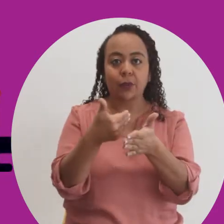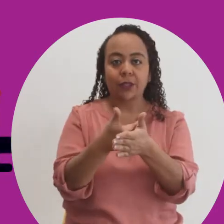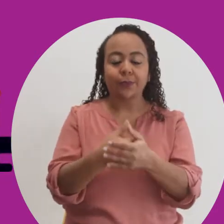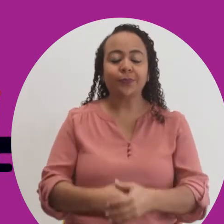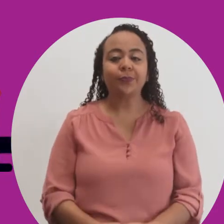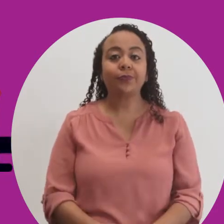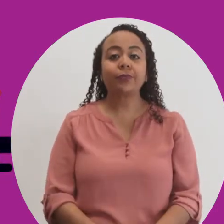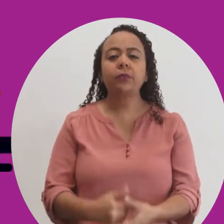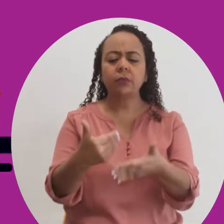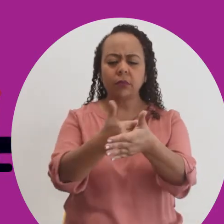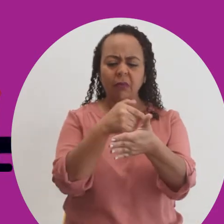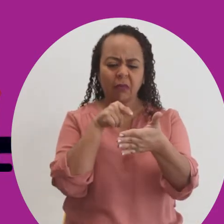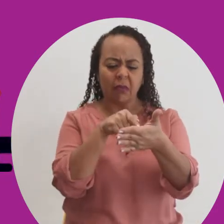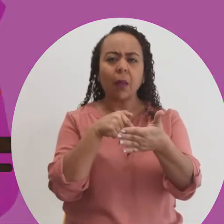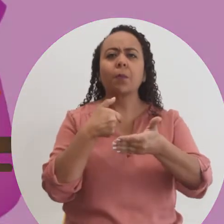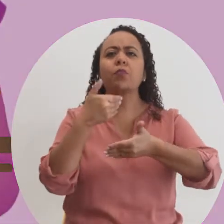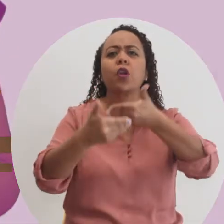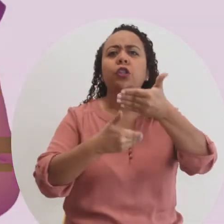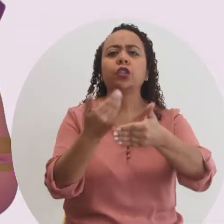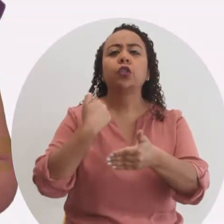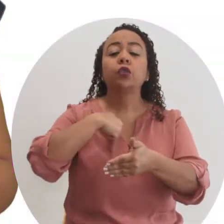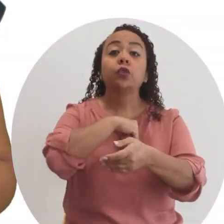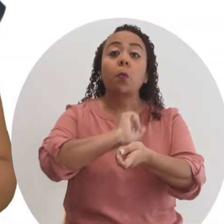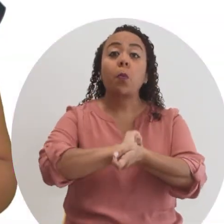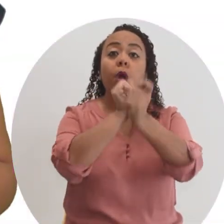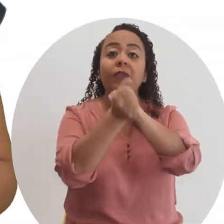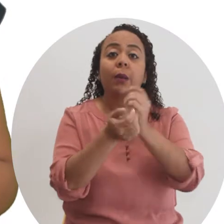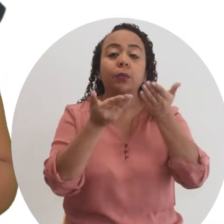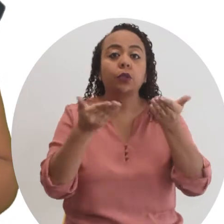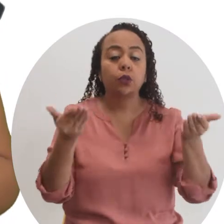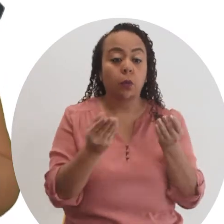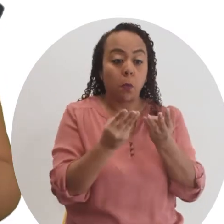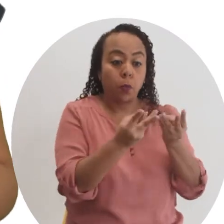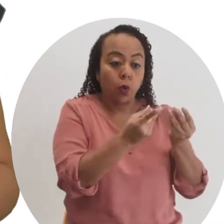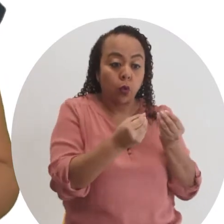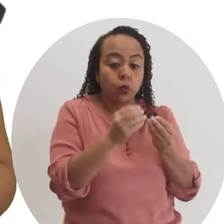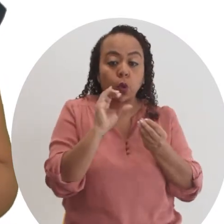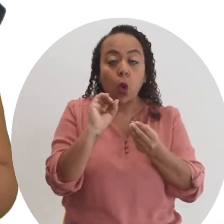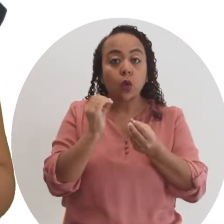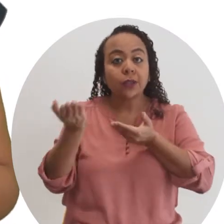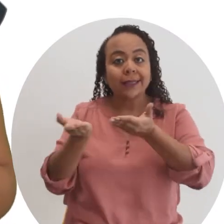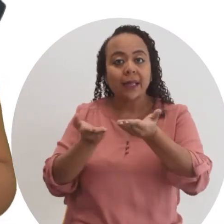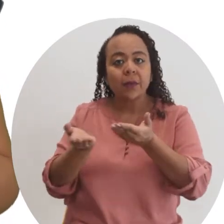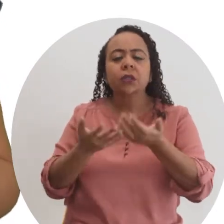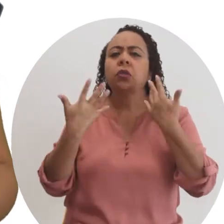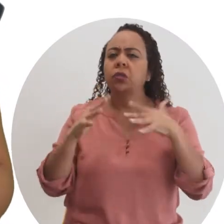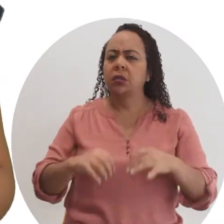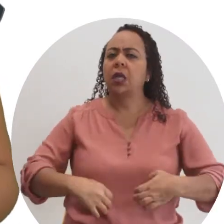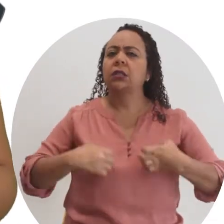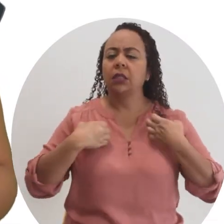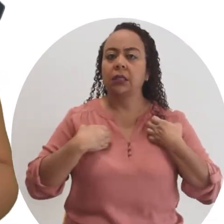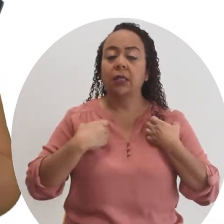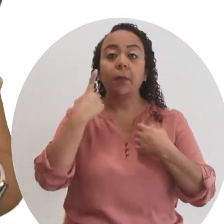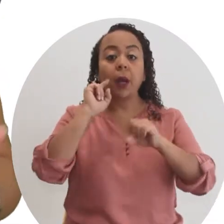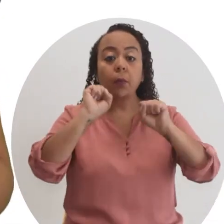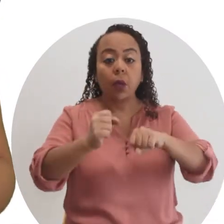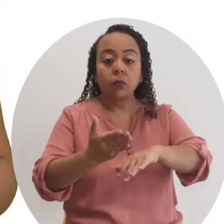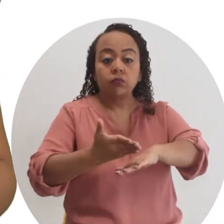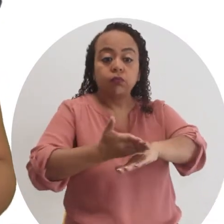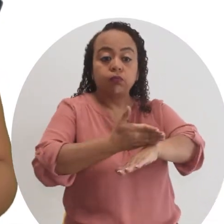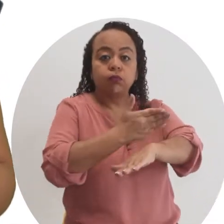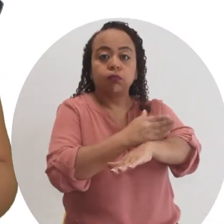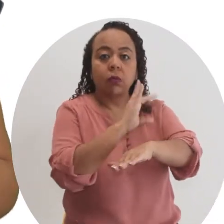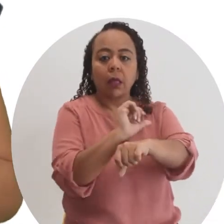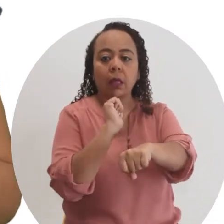innovación. La innovación es un proceso en el cual modificamos cosas de un producto o un servicio que ya existe para